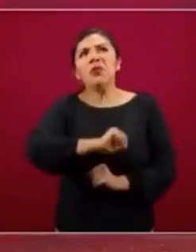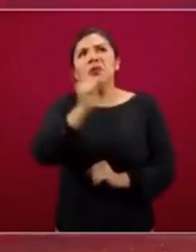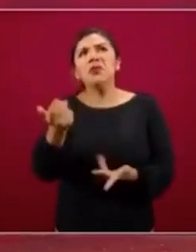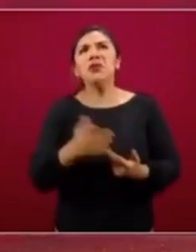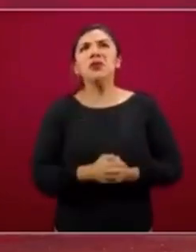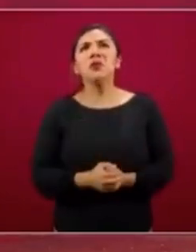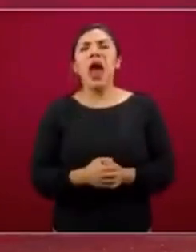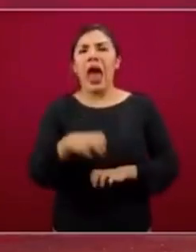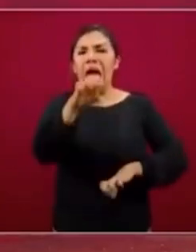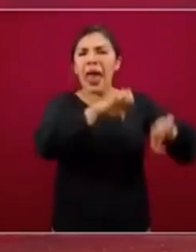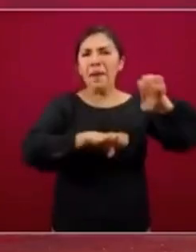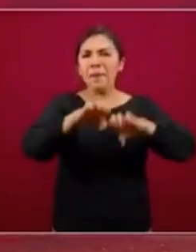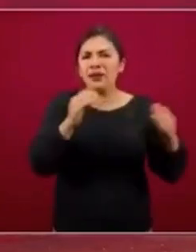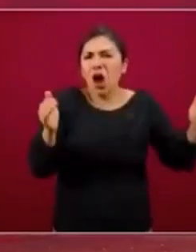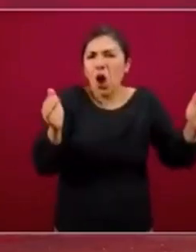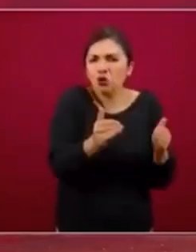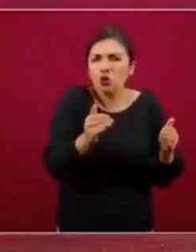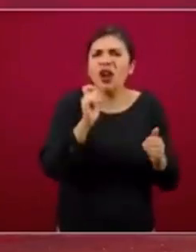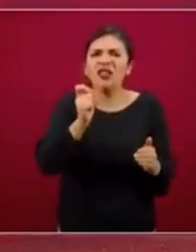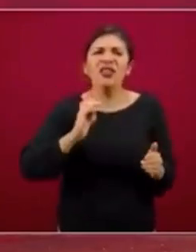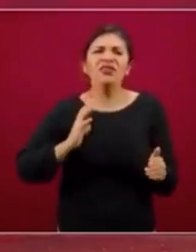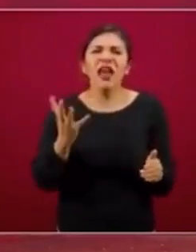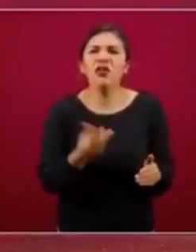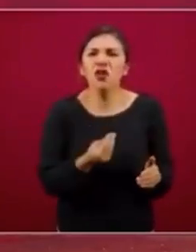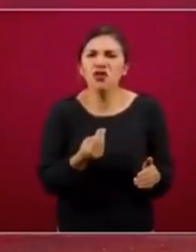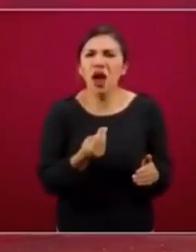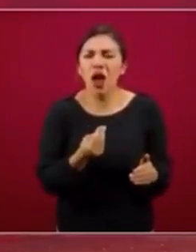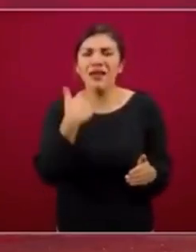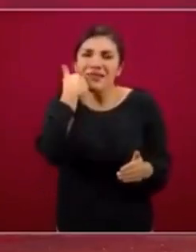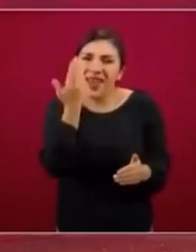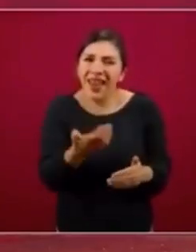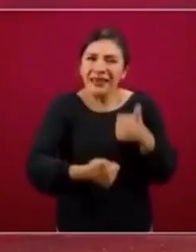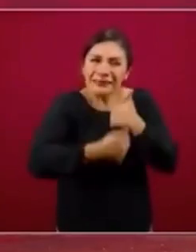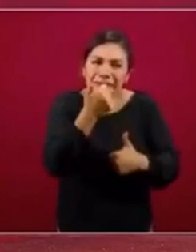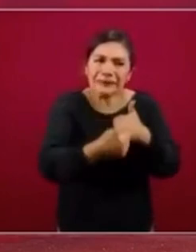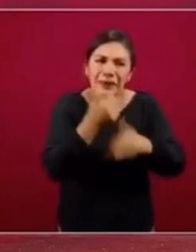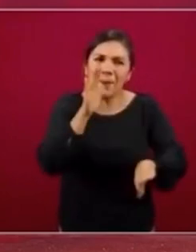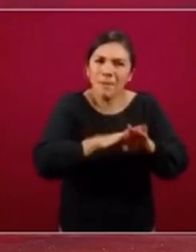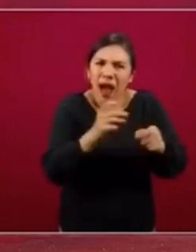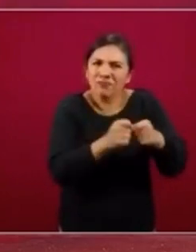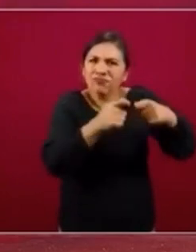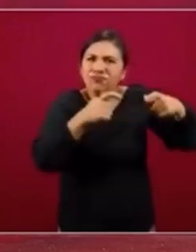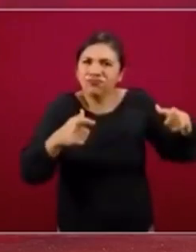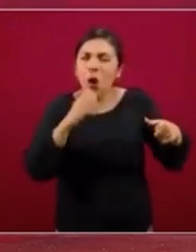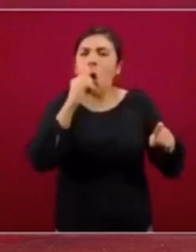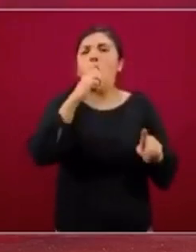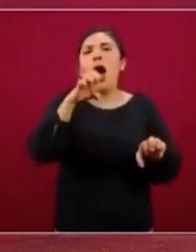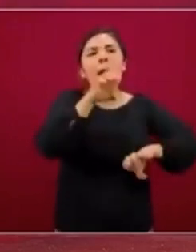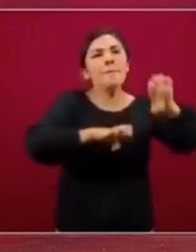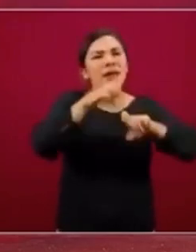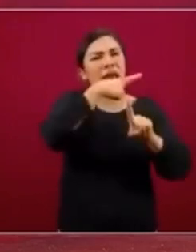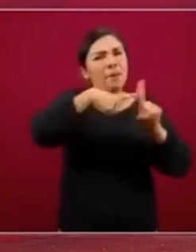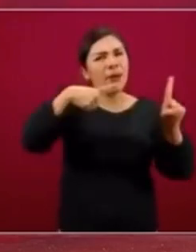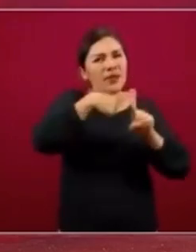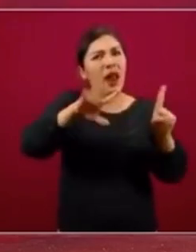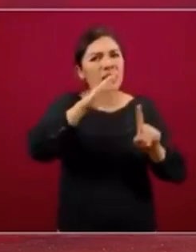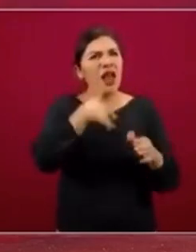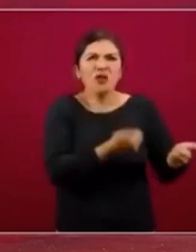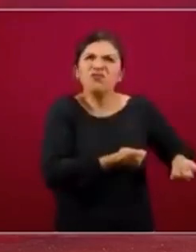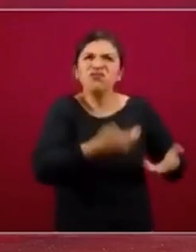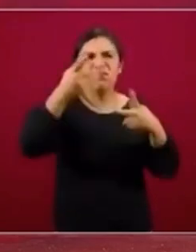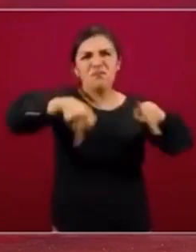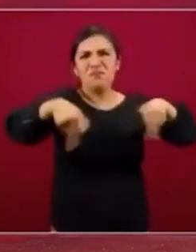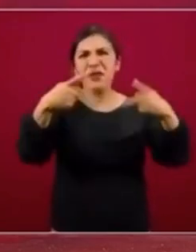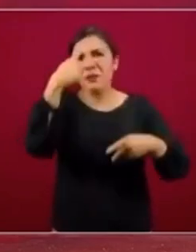pequeñas empresas de base tecnológica que están buscando crecer o en medianas empresas que ya exportan, pero que